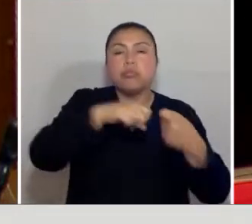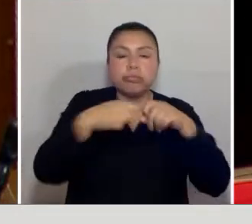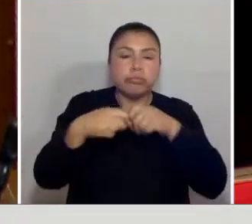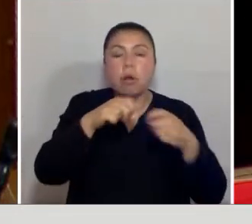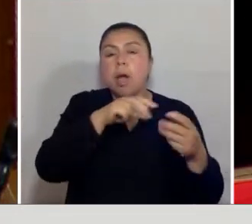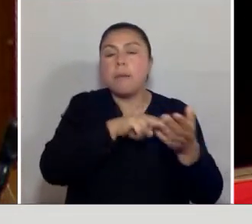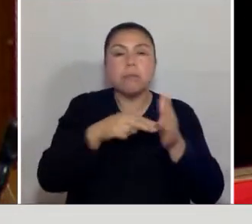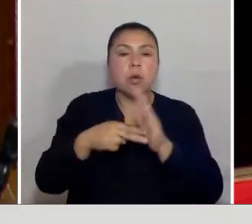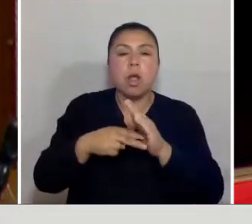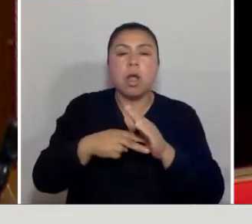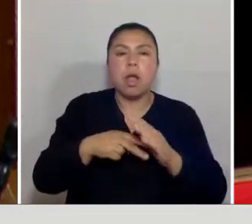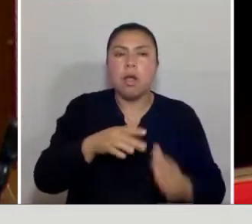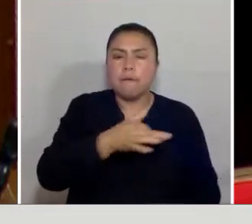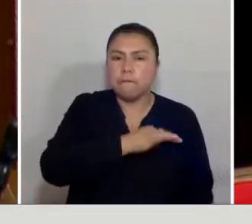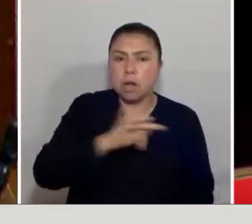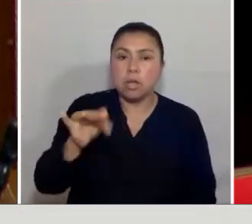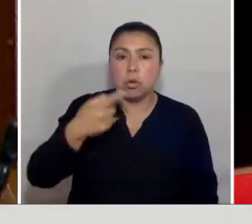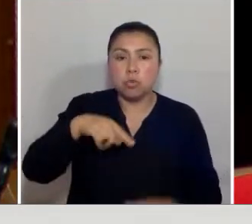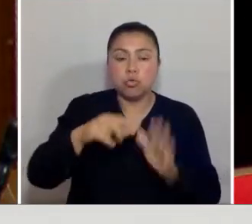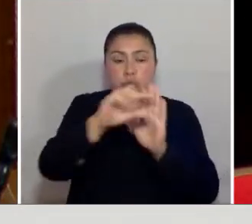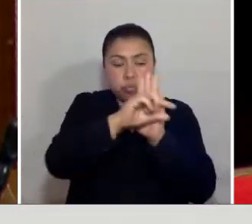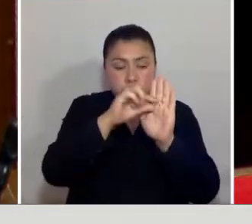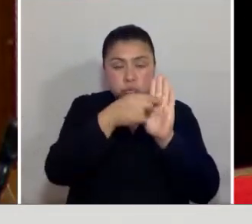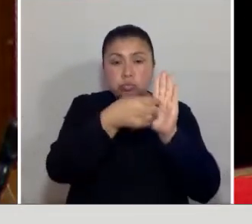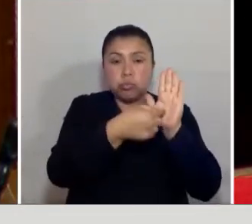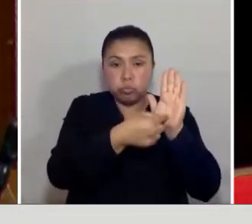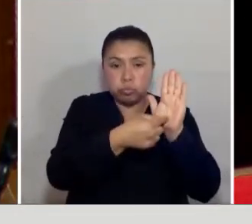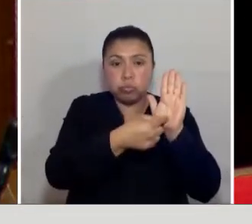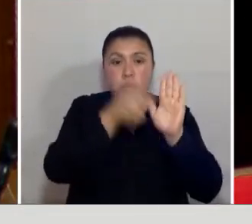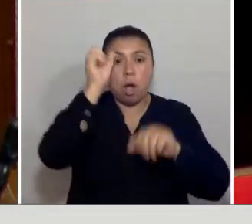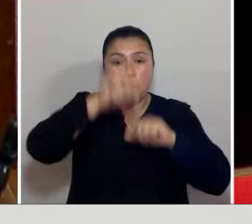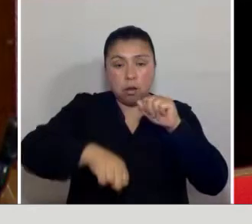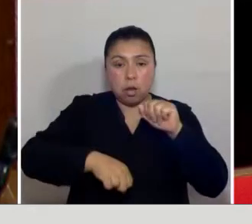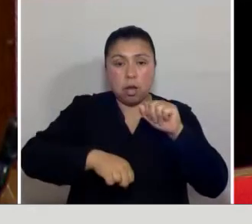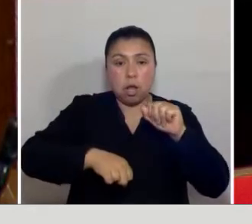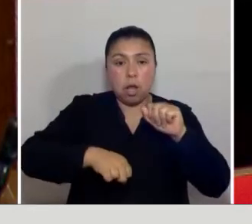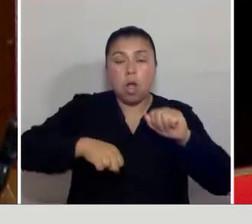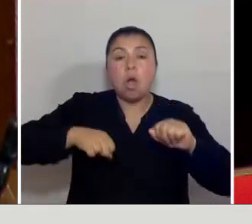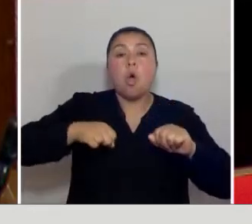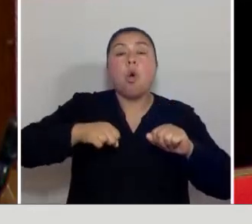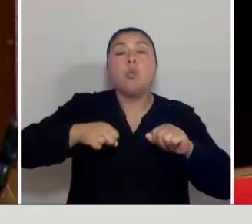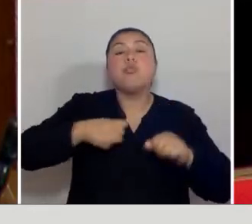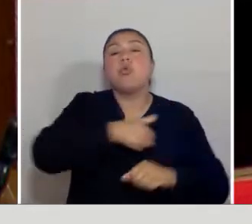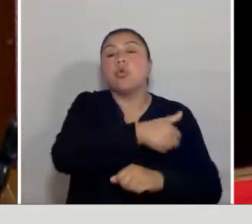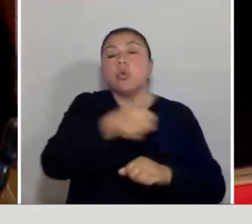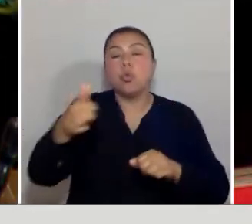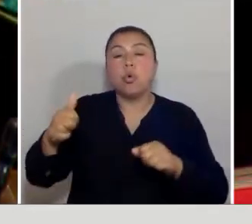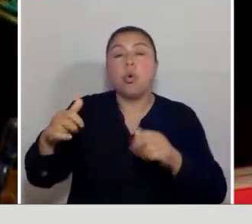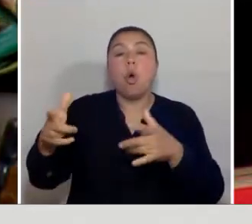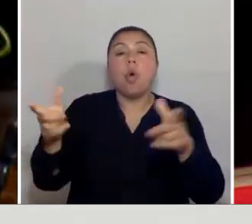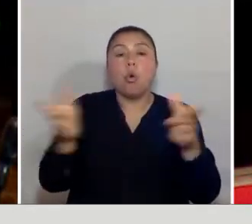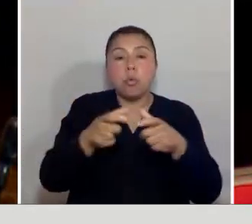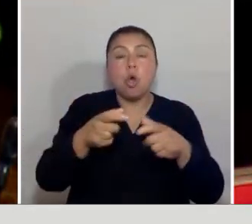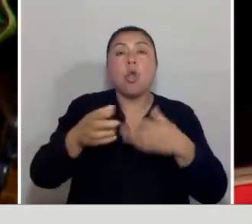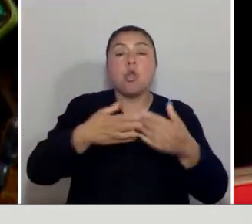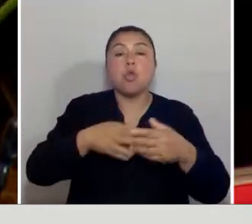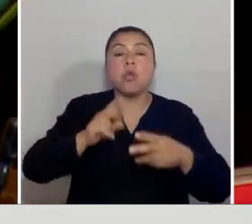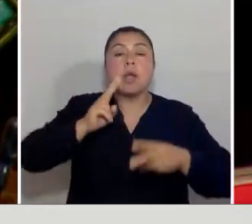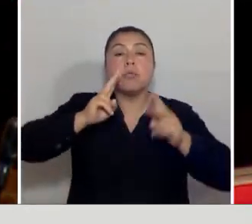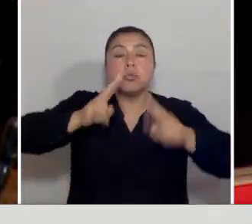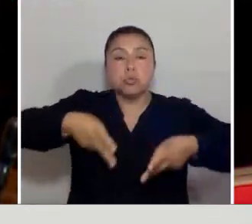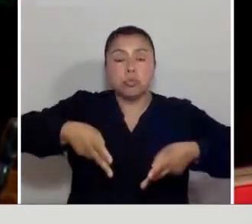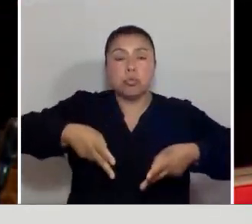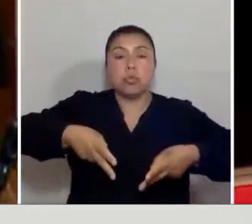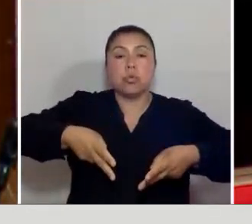en Francia. ¿Y qué hicimos? Ingresamos una indicación que fue aprobada transversalmente por la Comisión donde prohibimos que los futbolistas,